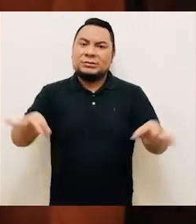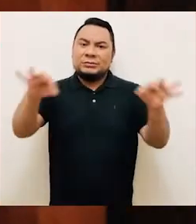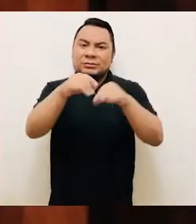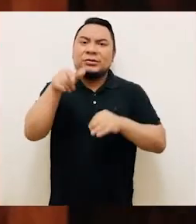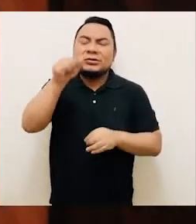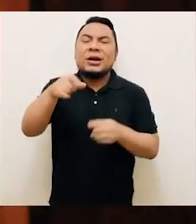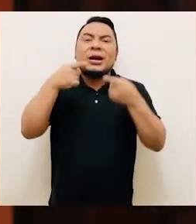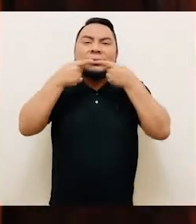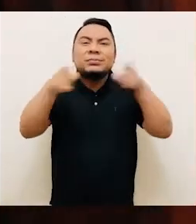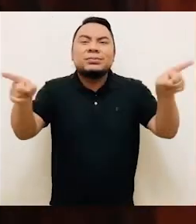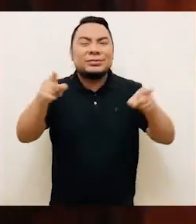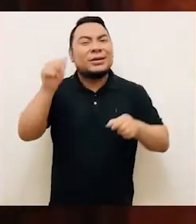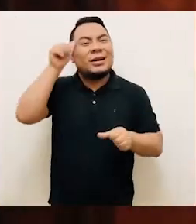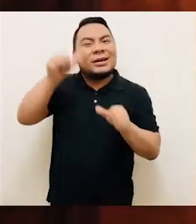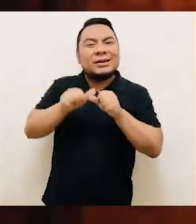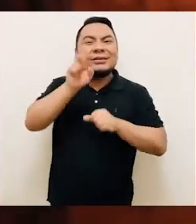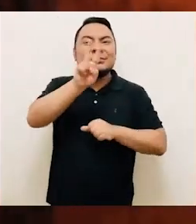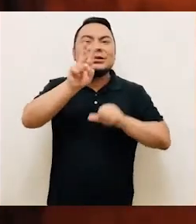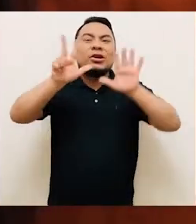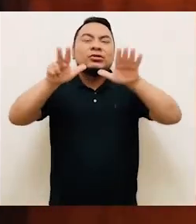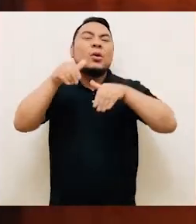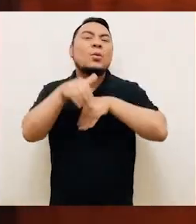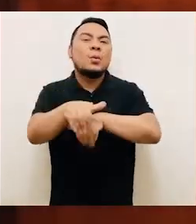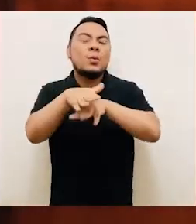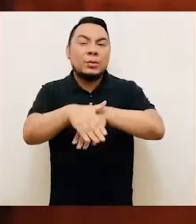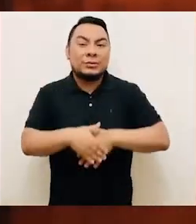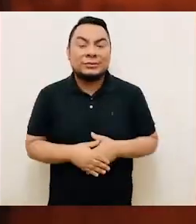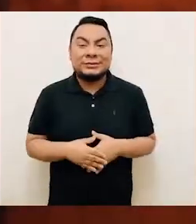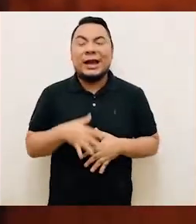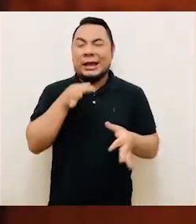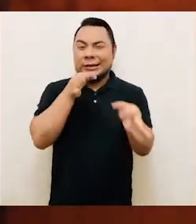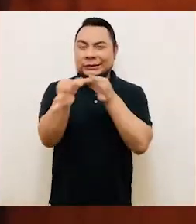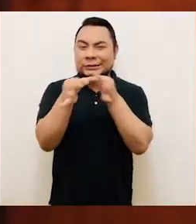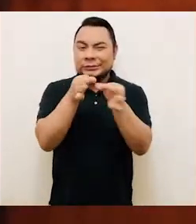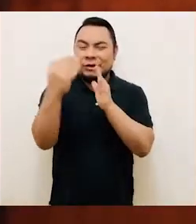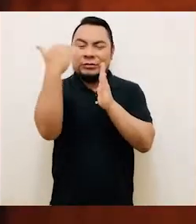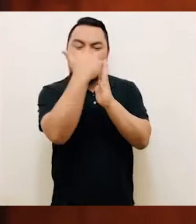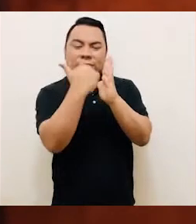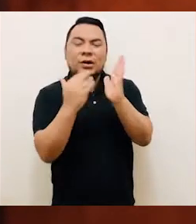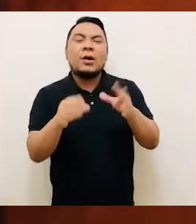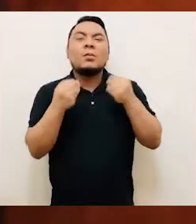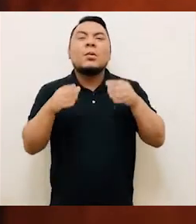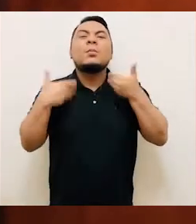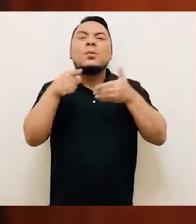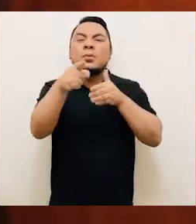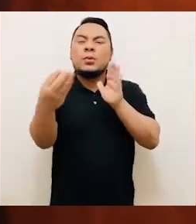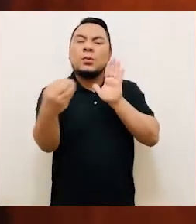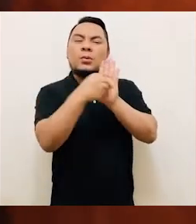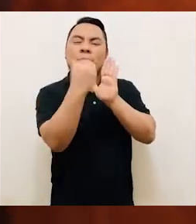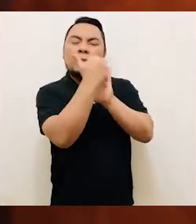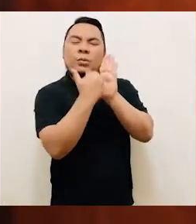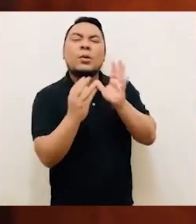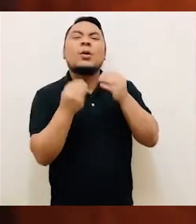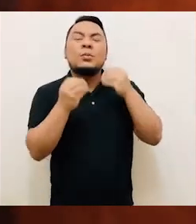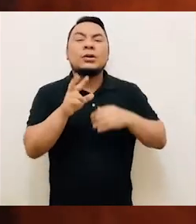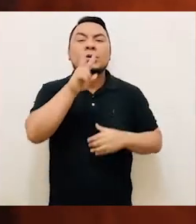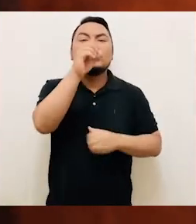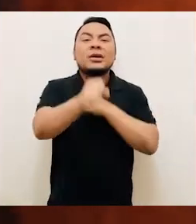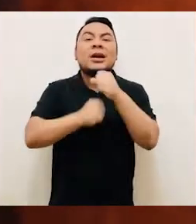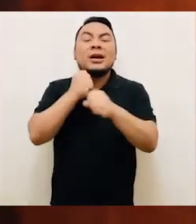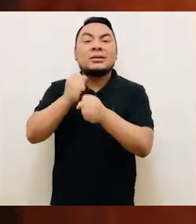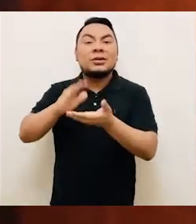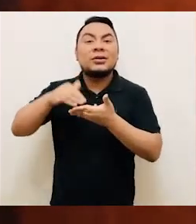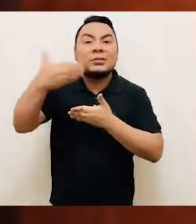clave para la proclamación que recordamos cada 28 de julio. Déjame explicarte paso a paso cómo puedes registrarte. 200